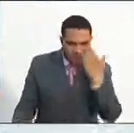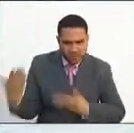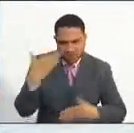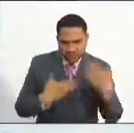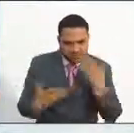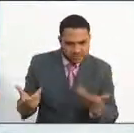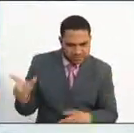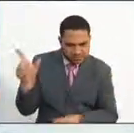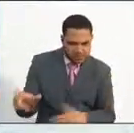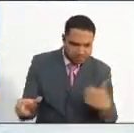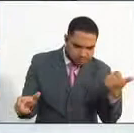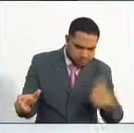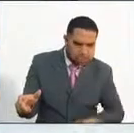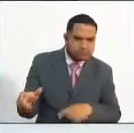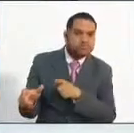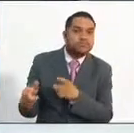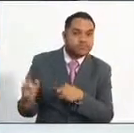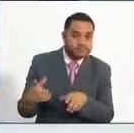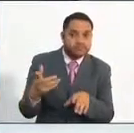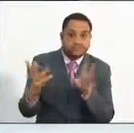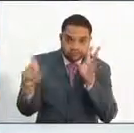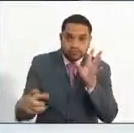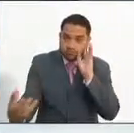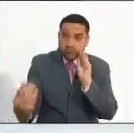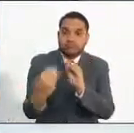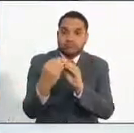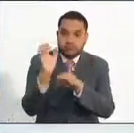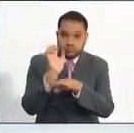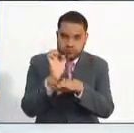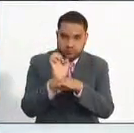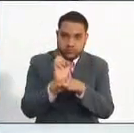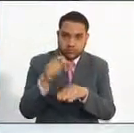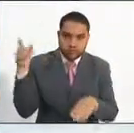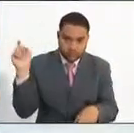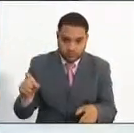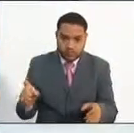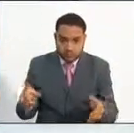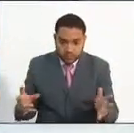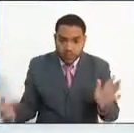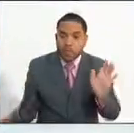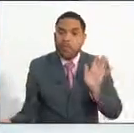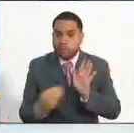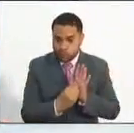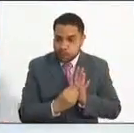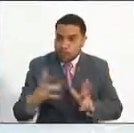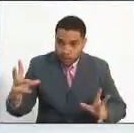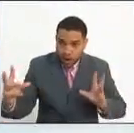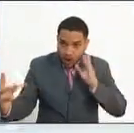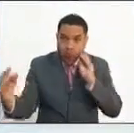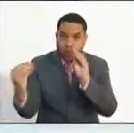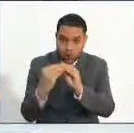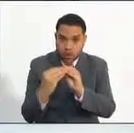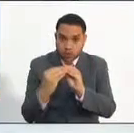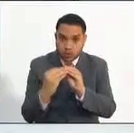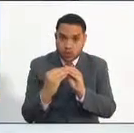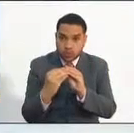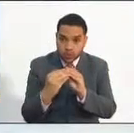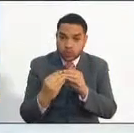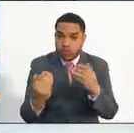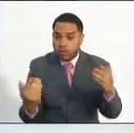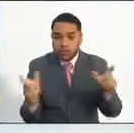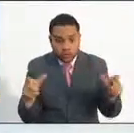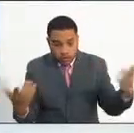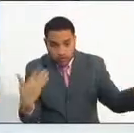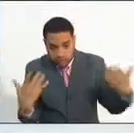conjuntamente con la entidad. Todo eso va a quedar inscrito en el acuerdo de la convocatoria, que va a ser la regla entre